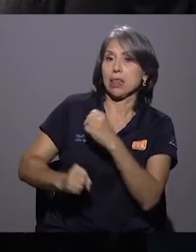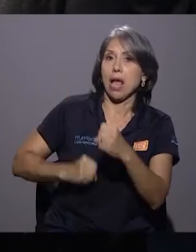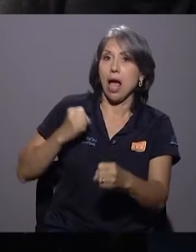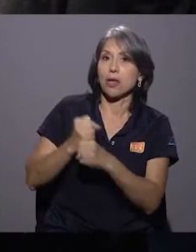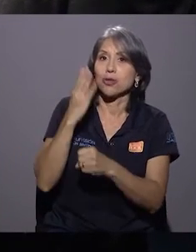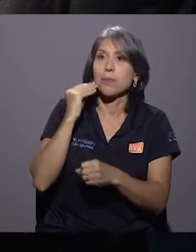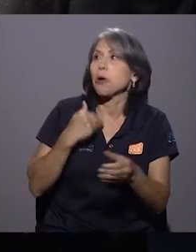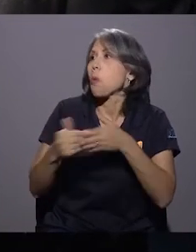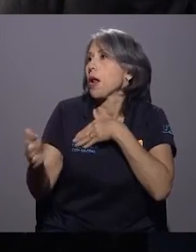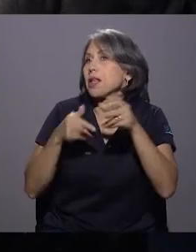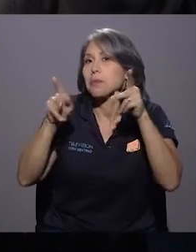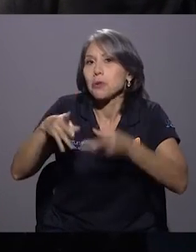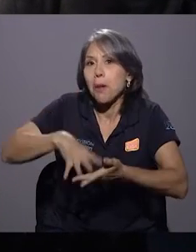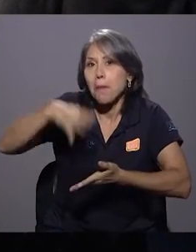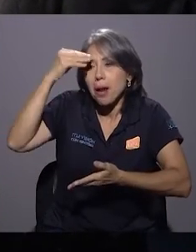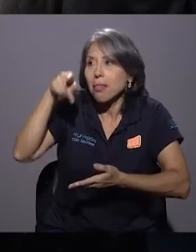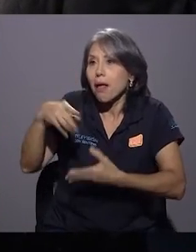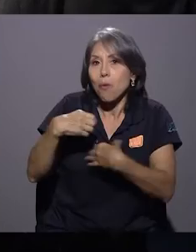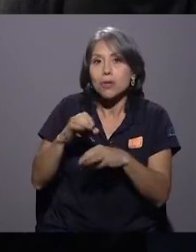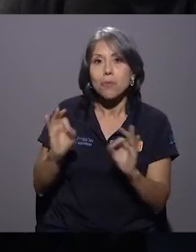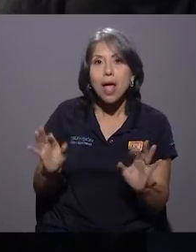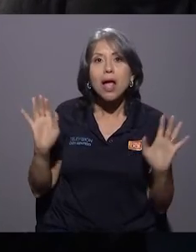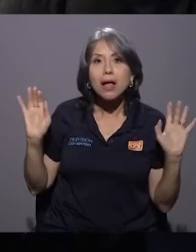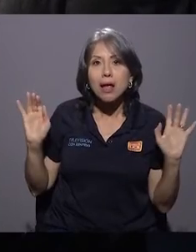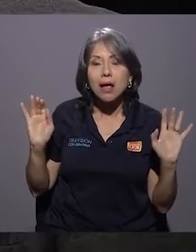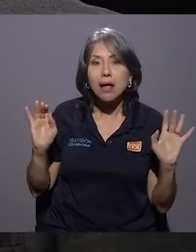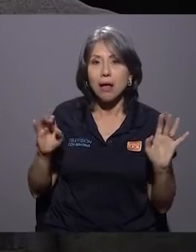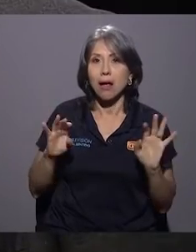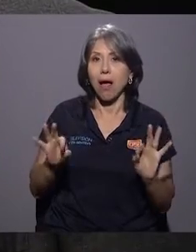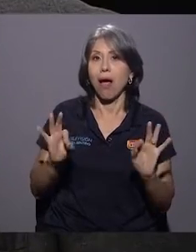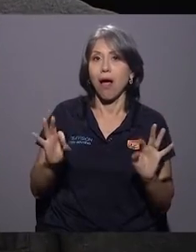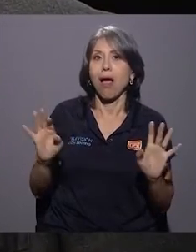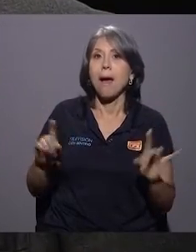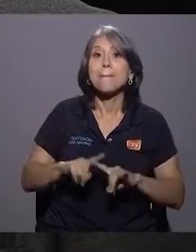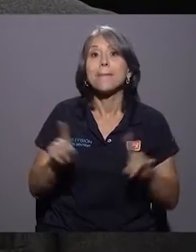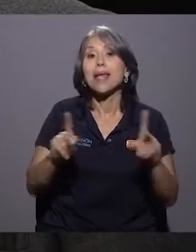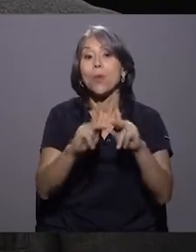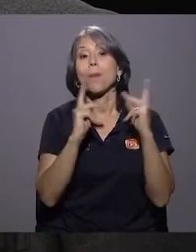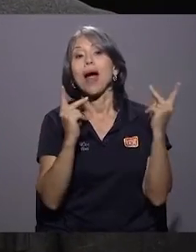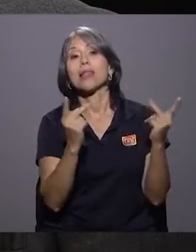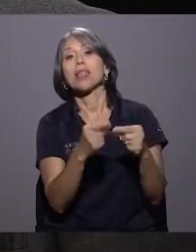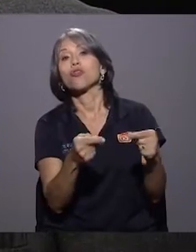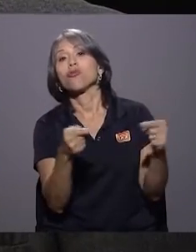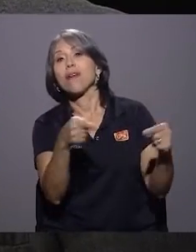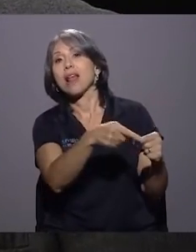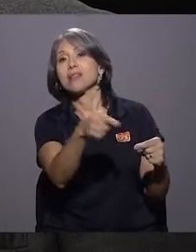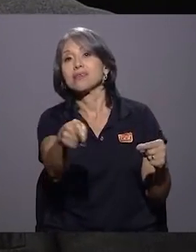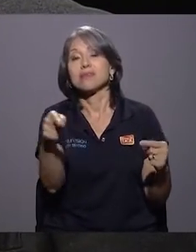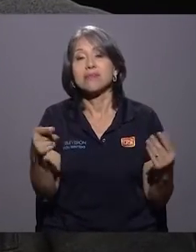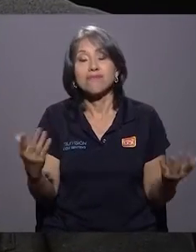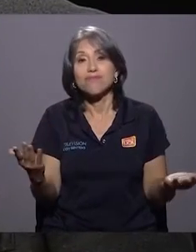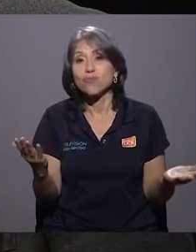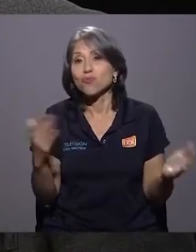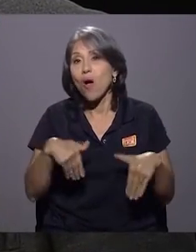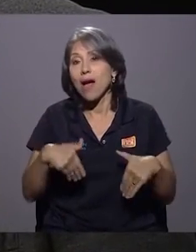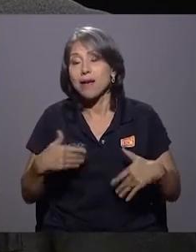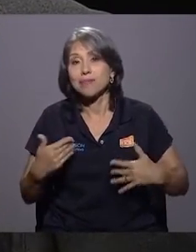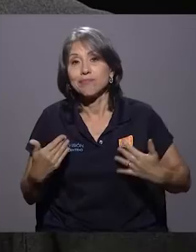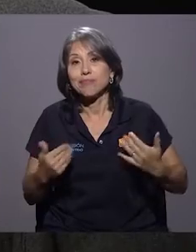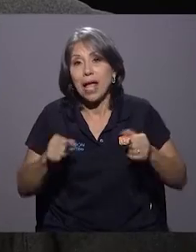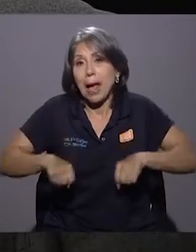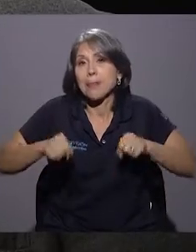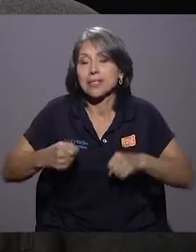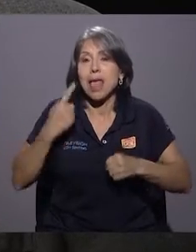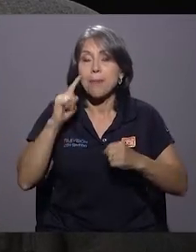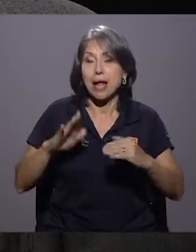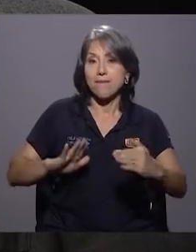aprende. Y lo ha hecho bien. Desde ese punto de vista, él lo ha hecho bien. Pero los partidos rivales no han tenido, digamos, la capacidad